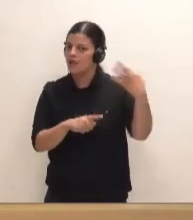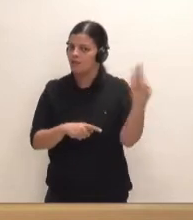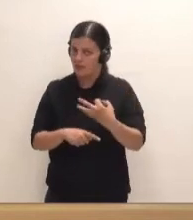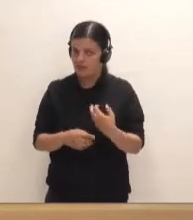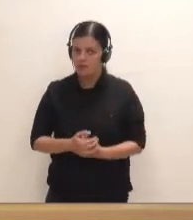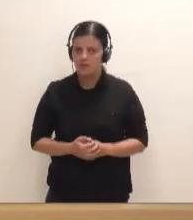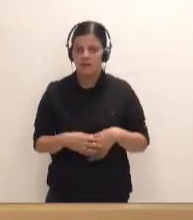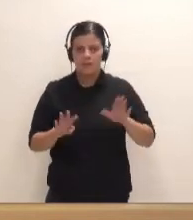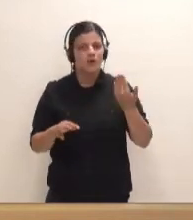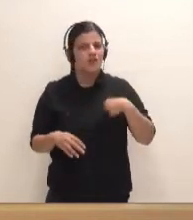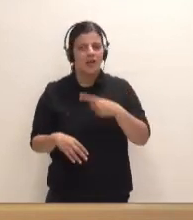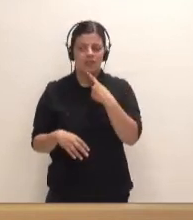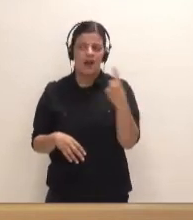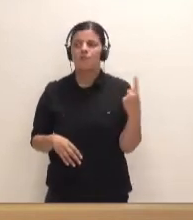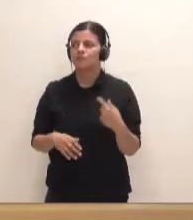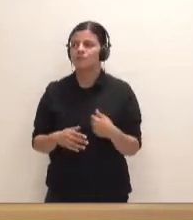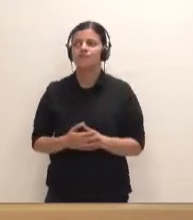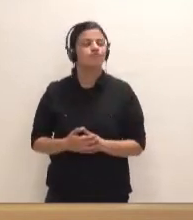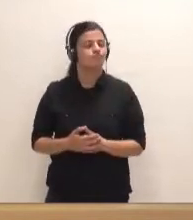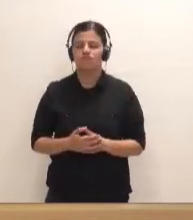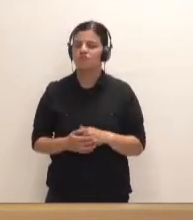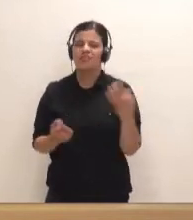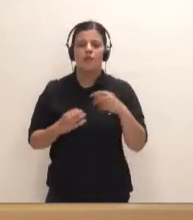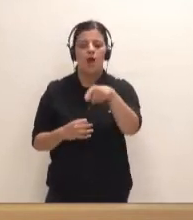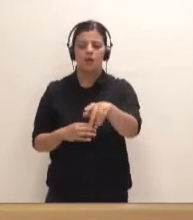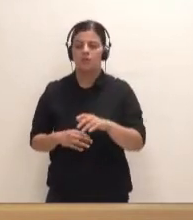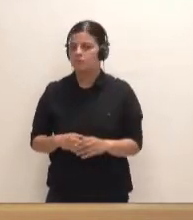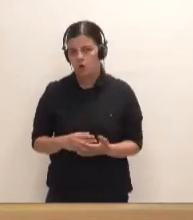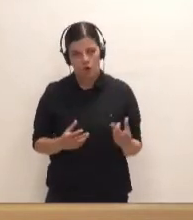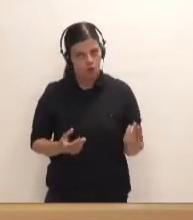Pero no marquemos ya de entrada la partida diciendo dónde tiene que ser.